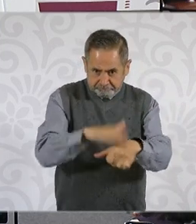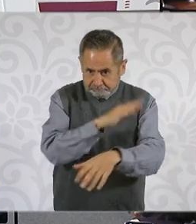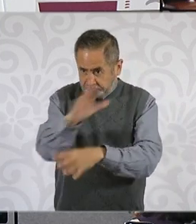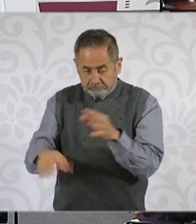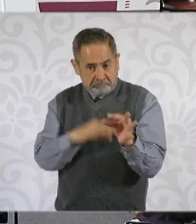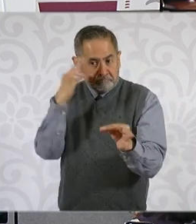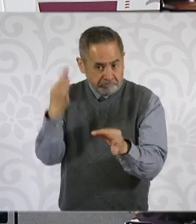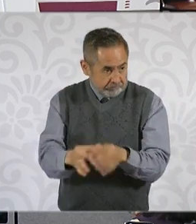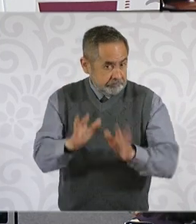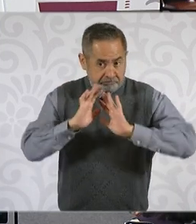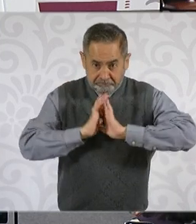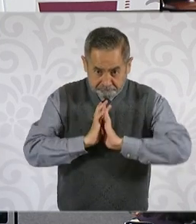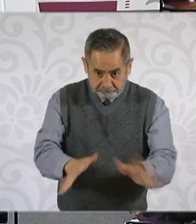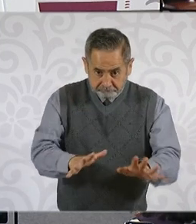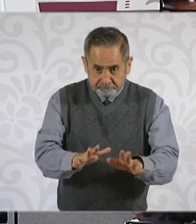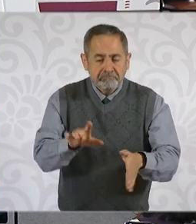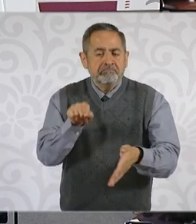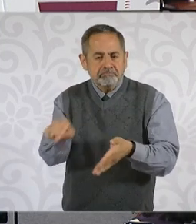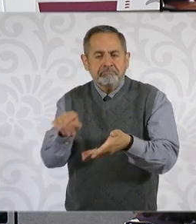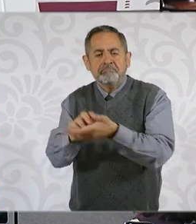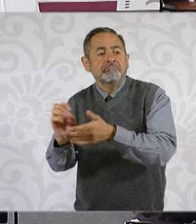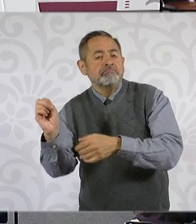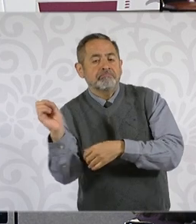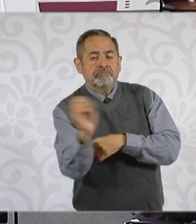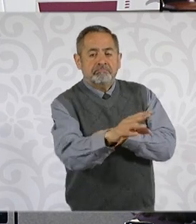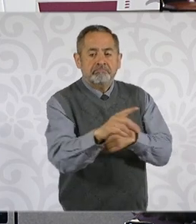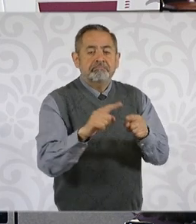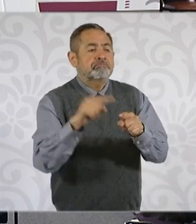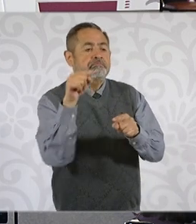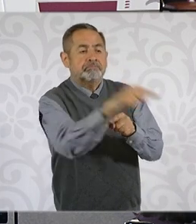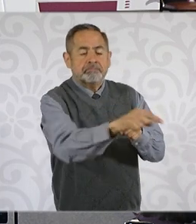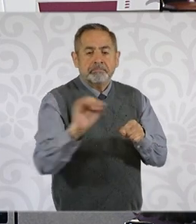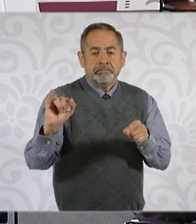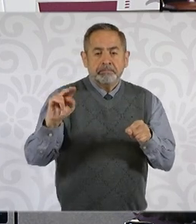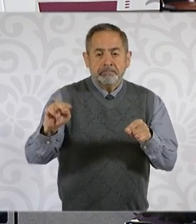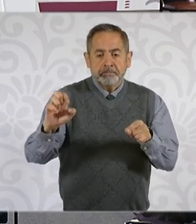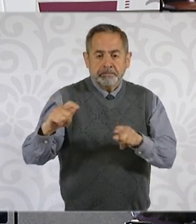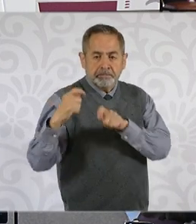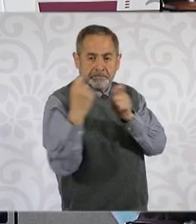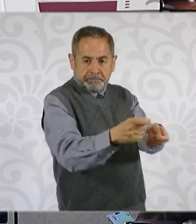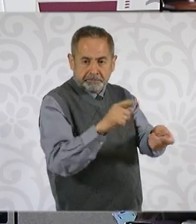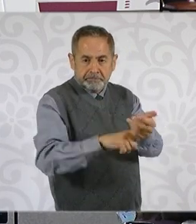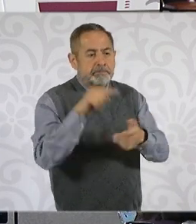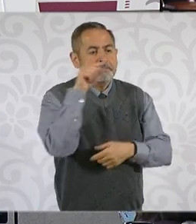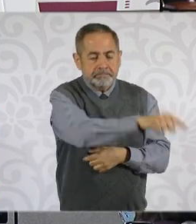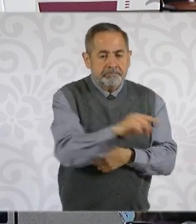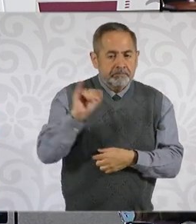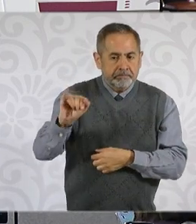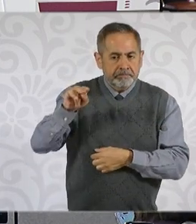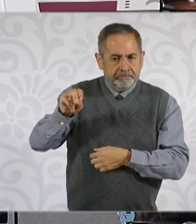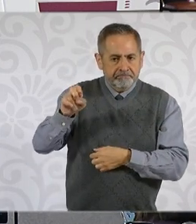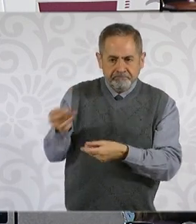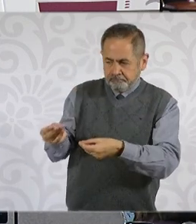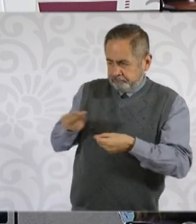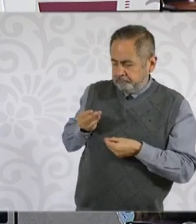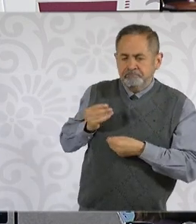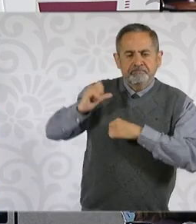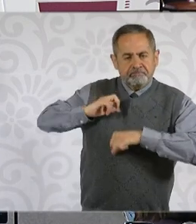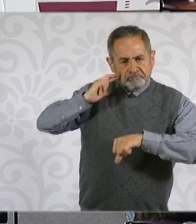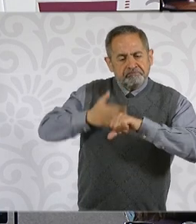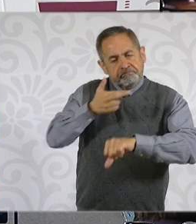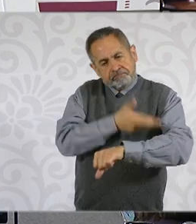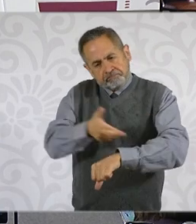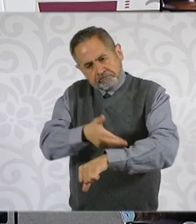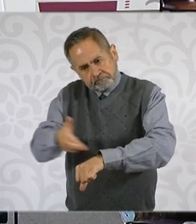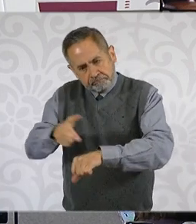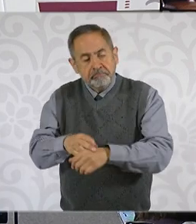Senado las enviará al Instituto Nacional Electoral. Antes del 15 de marzo, los congresos estatales